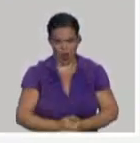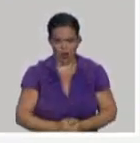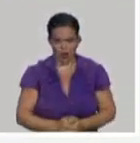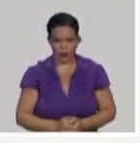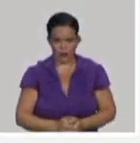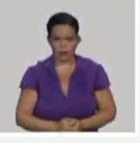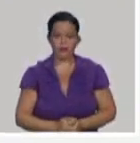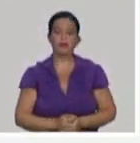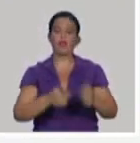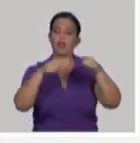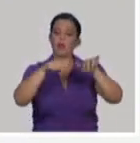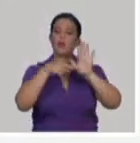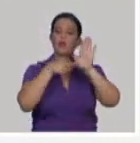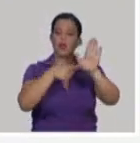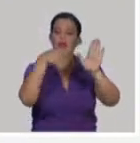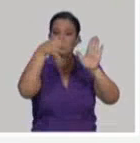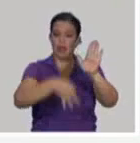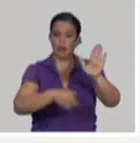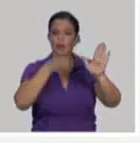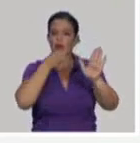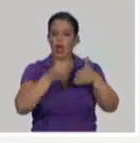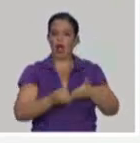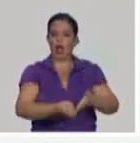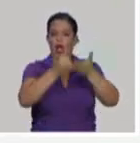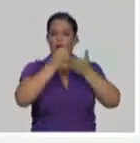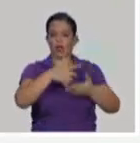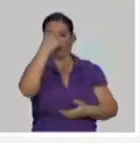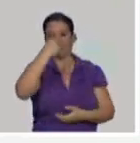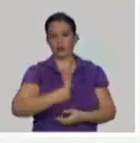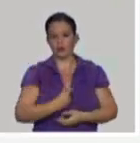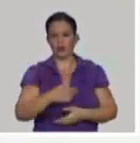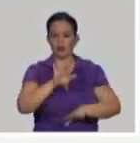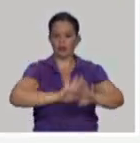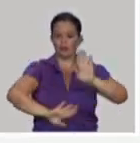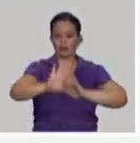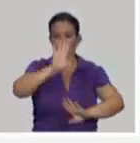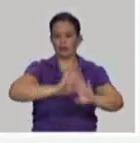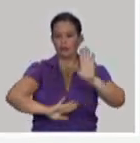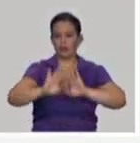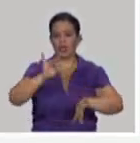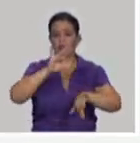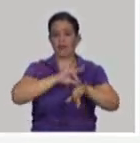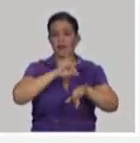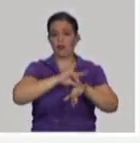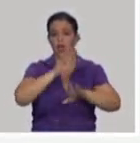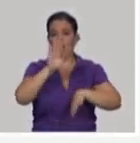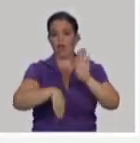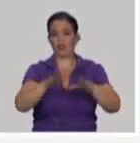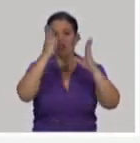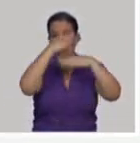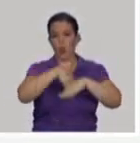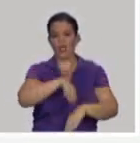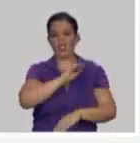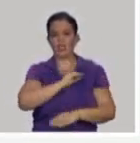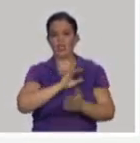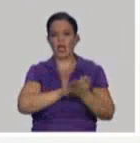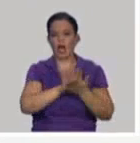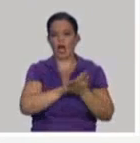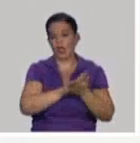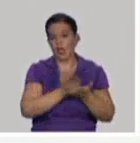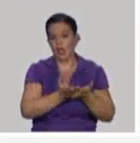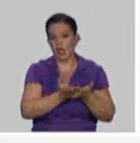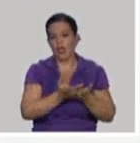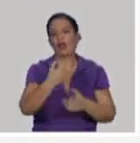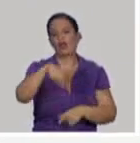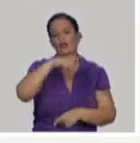enfermedad sintomática. Y después, y eso la población tiene que entenderlo, cuando tengamos muchas personas vacunadas,